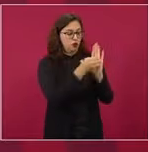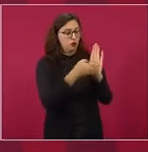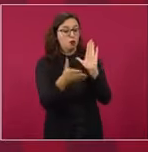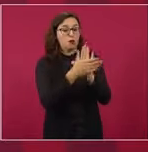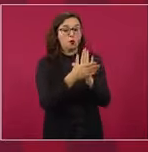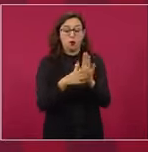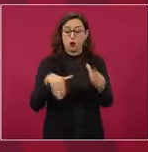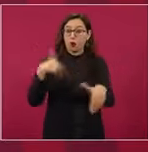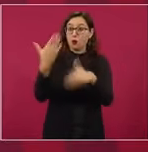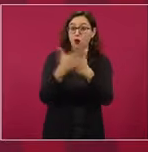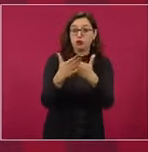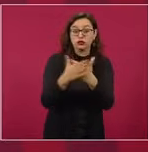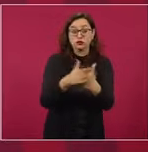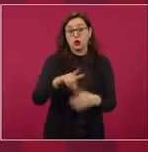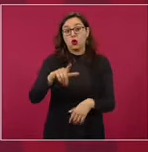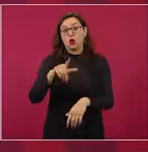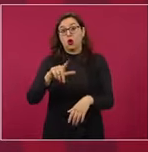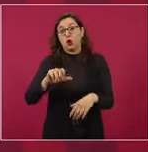eso fue un gran avance.